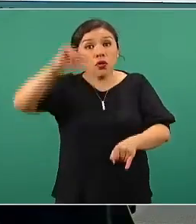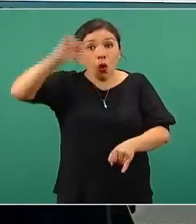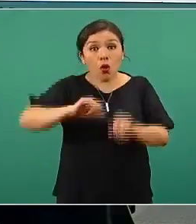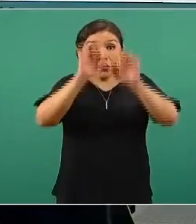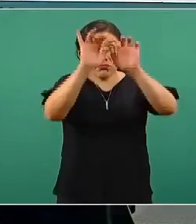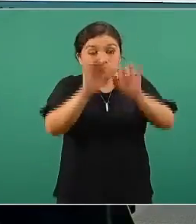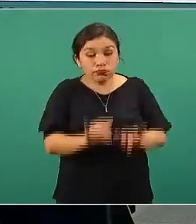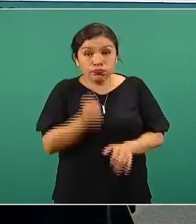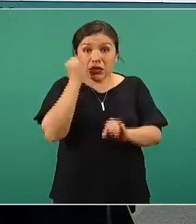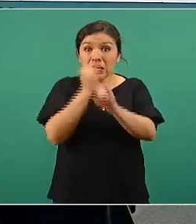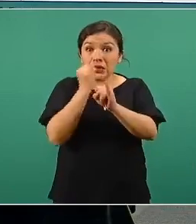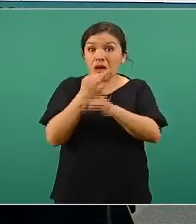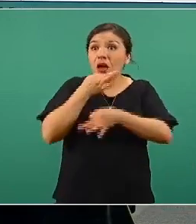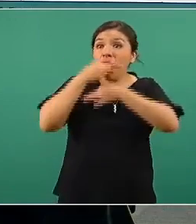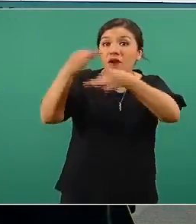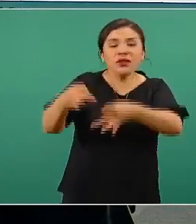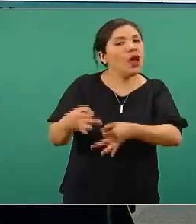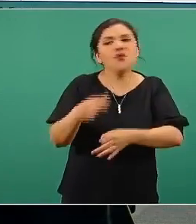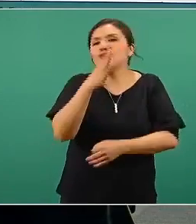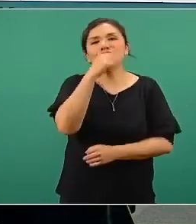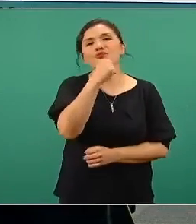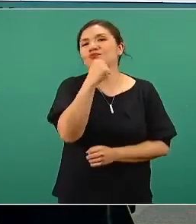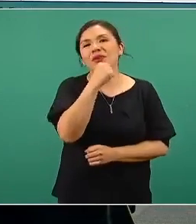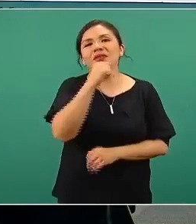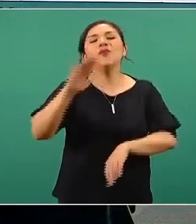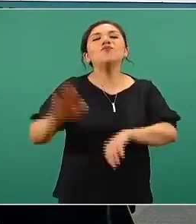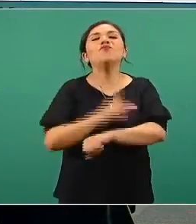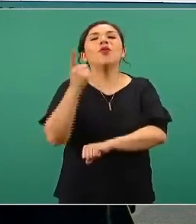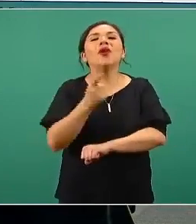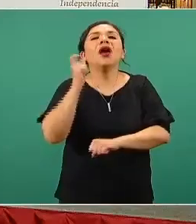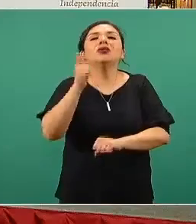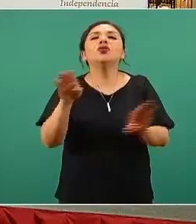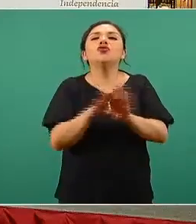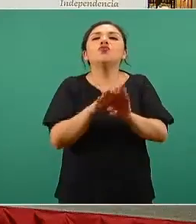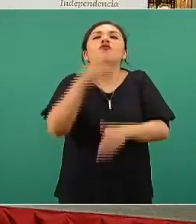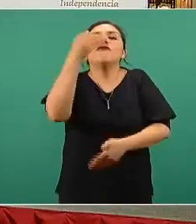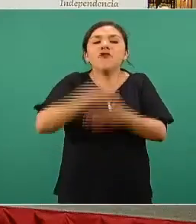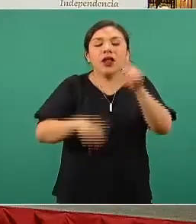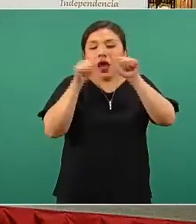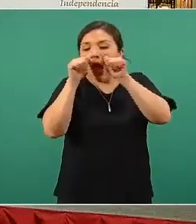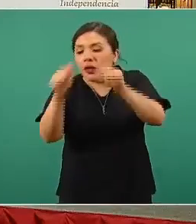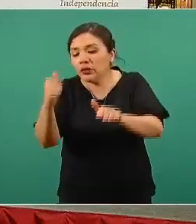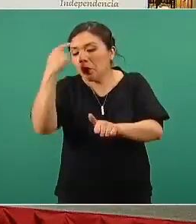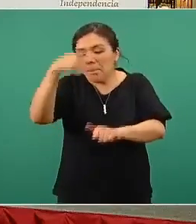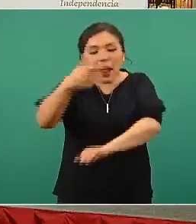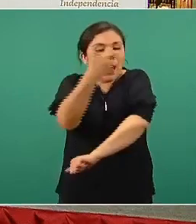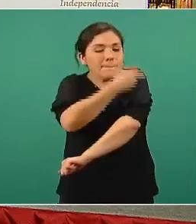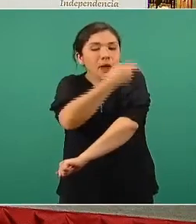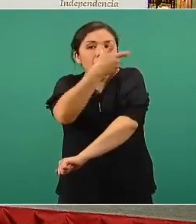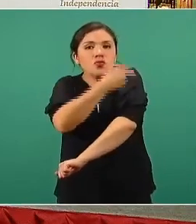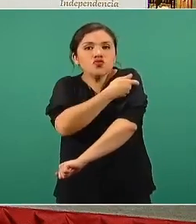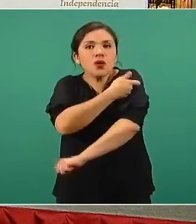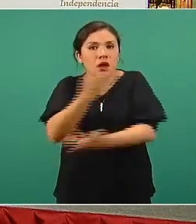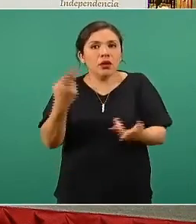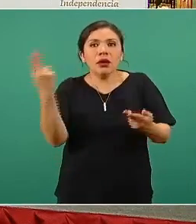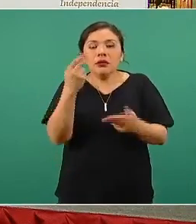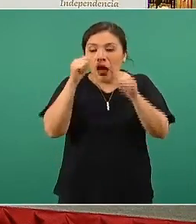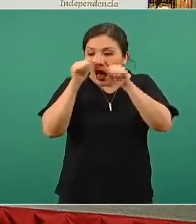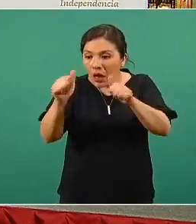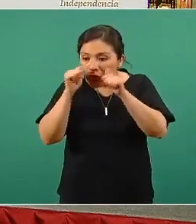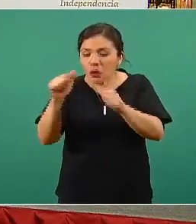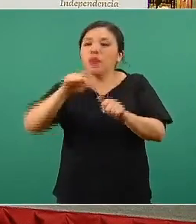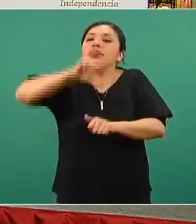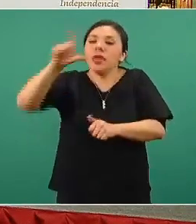de manera en tiempo real, porque distrae al operativo de aplicación y de resguardo.